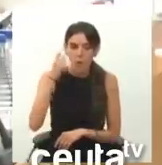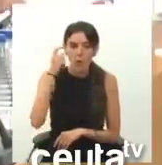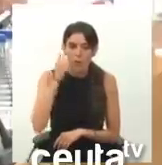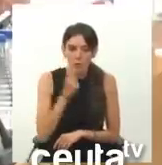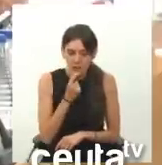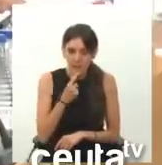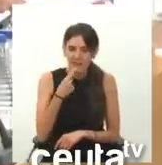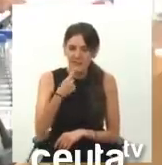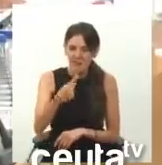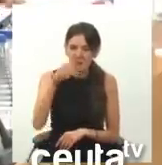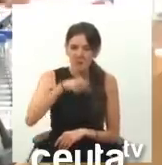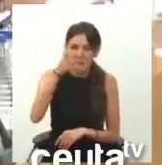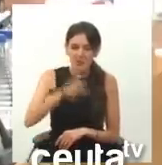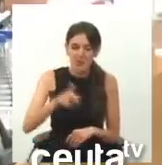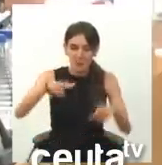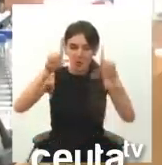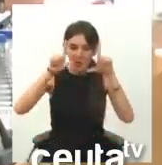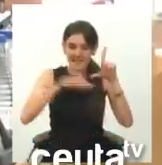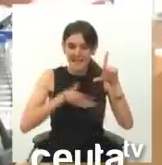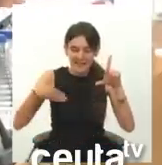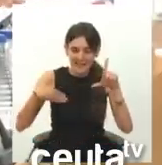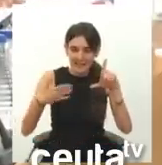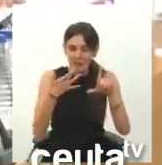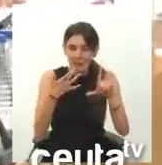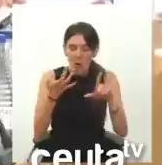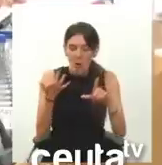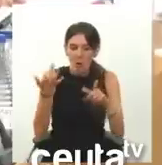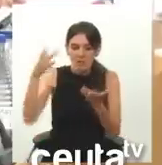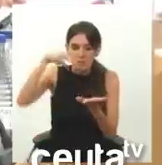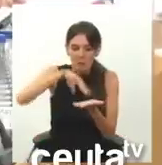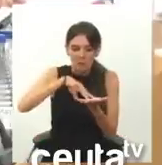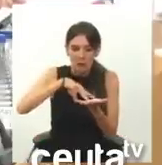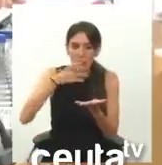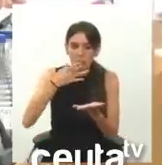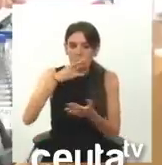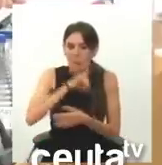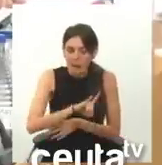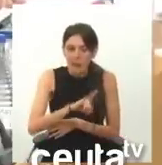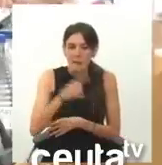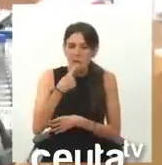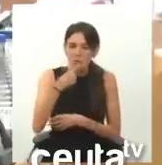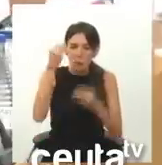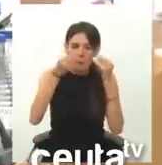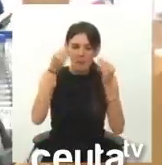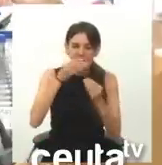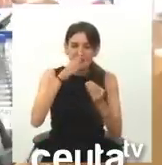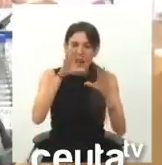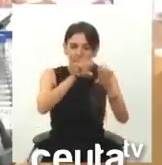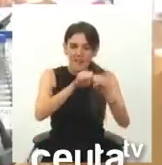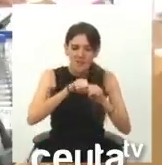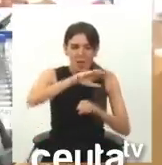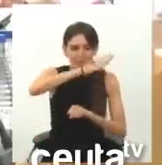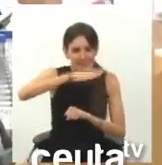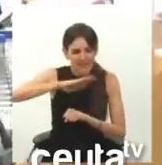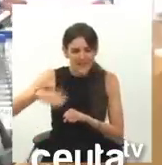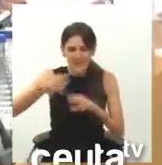ya que usted tiene ganas hoy de ser protagonista, que se ha levantado con el pie izquierdo, ¿qué le parece a usted la invasión del Sáhara? ¿Le